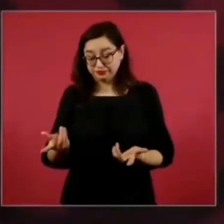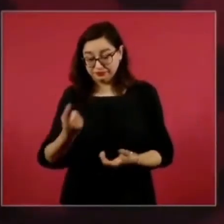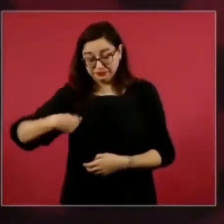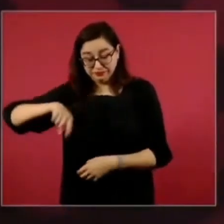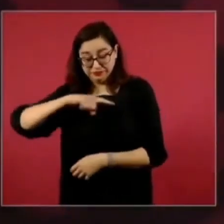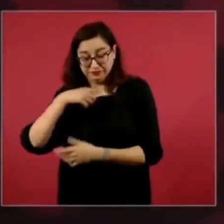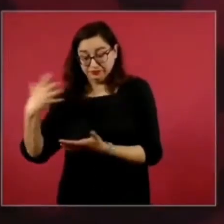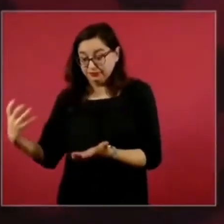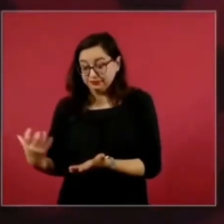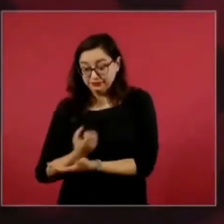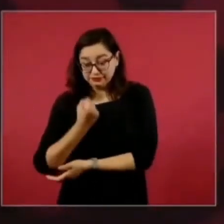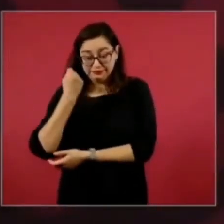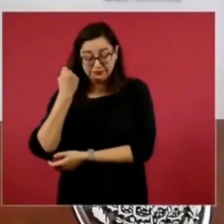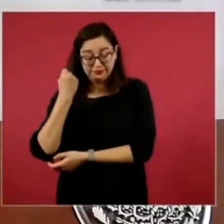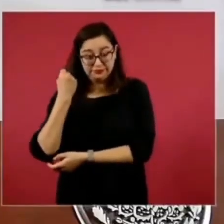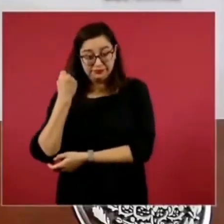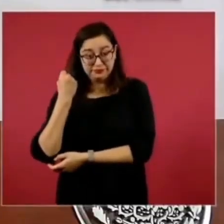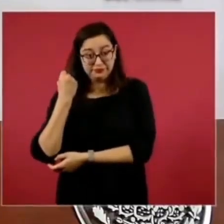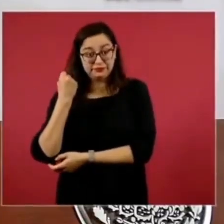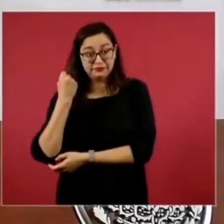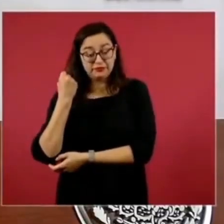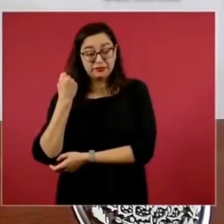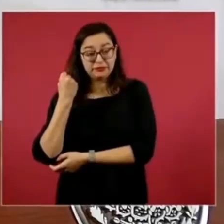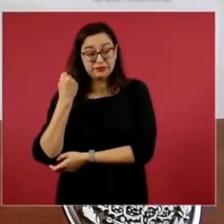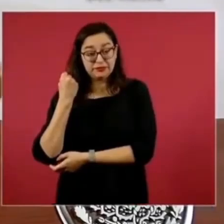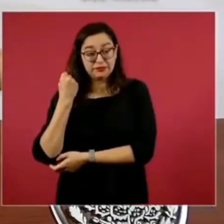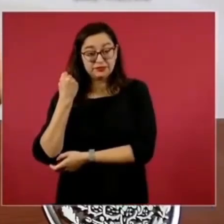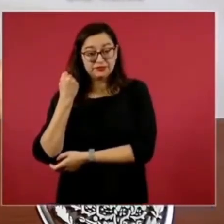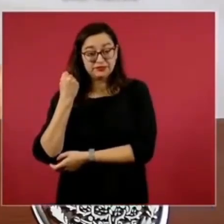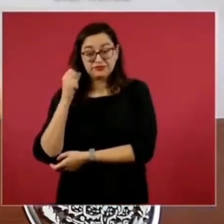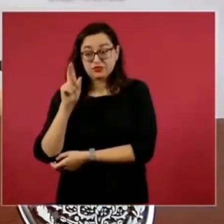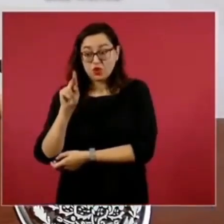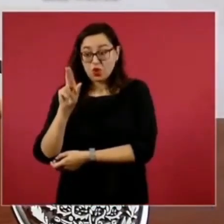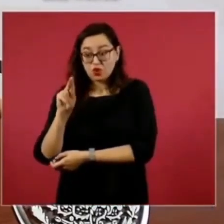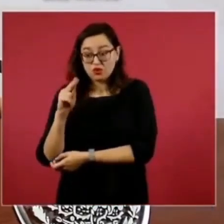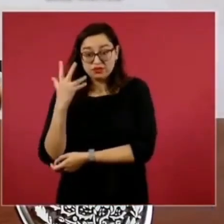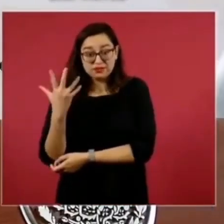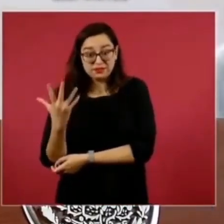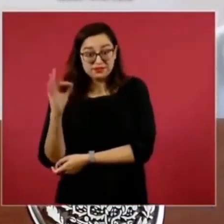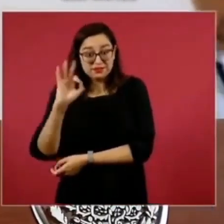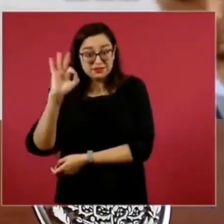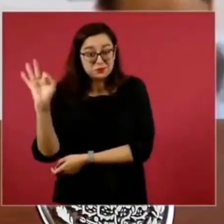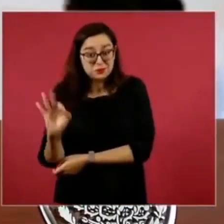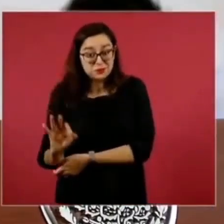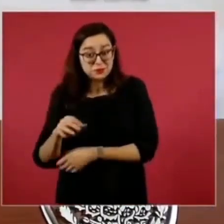el 85 por ciento,